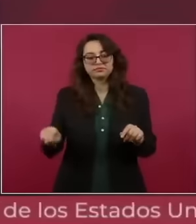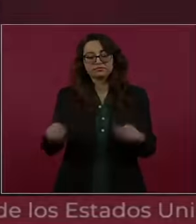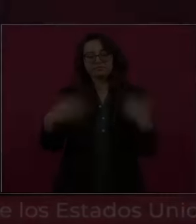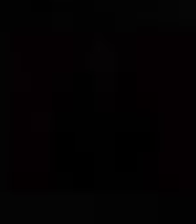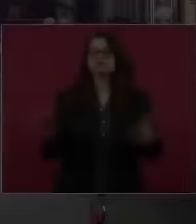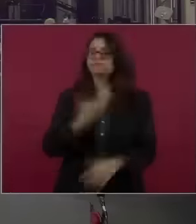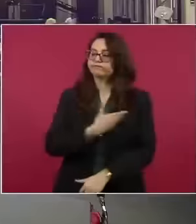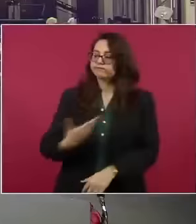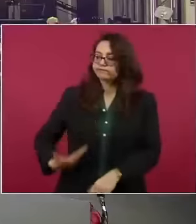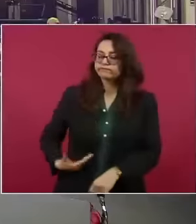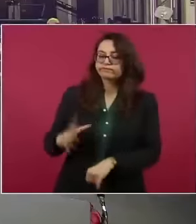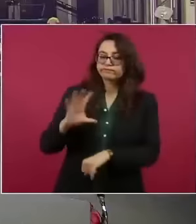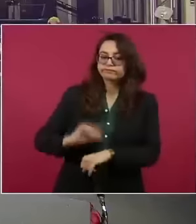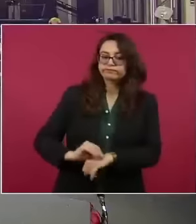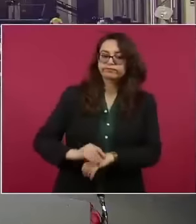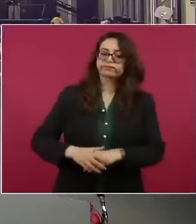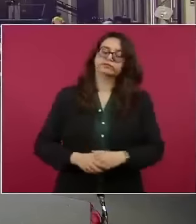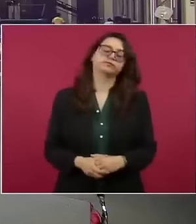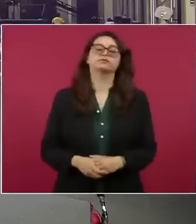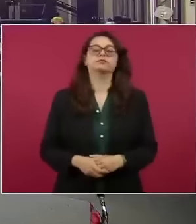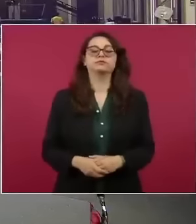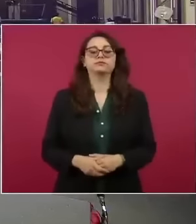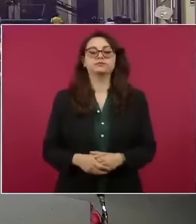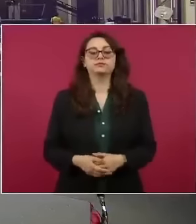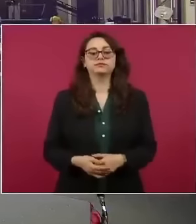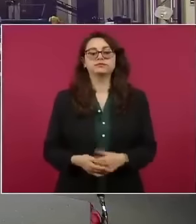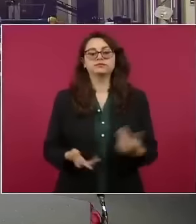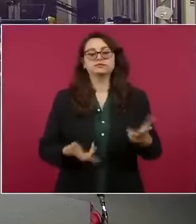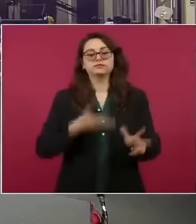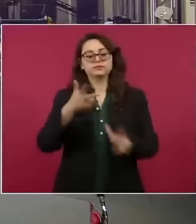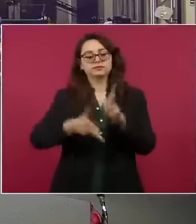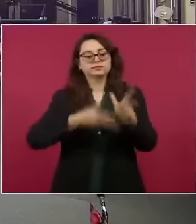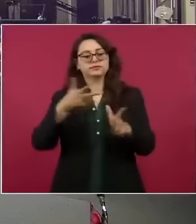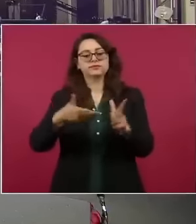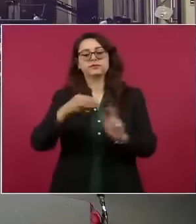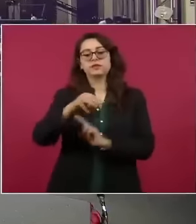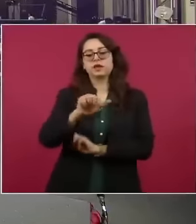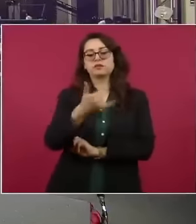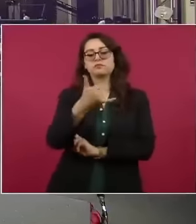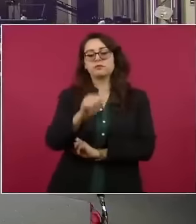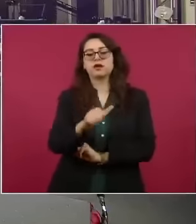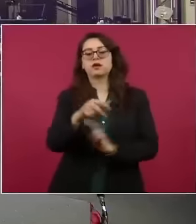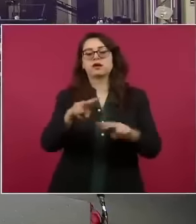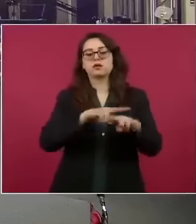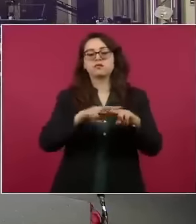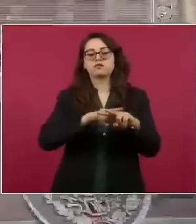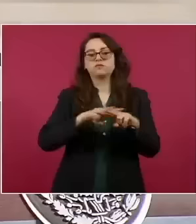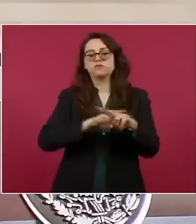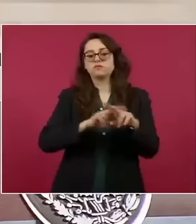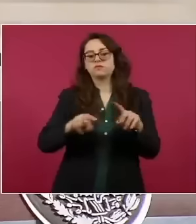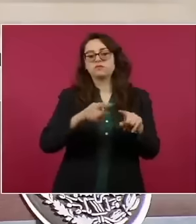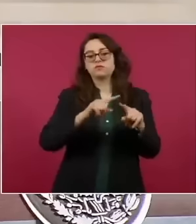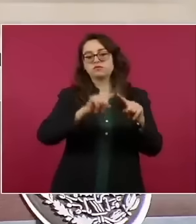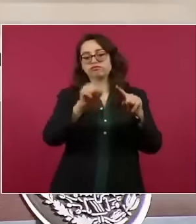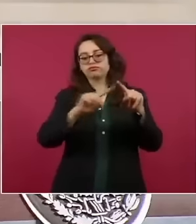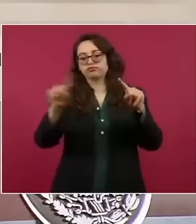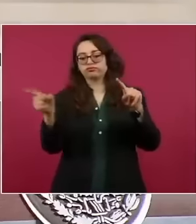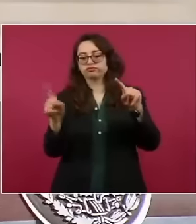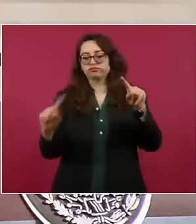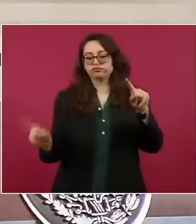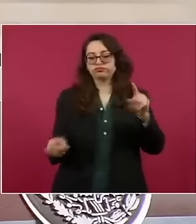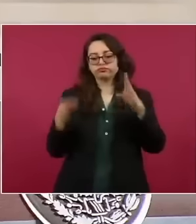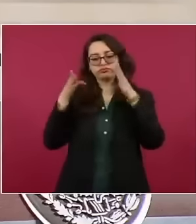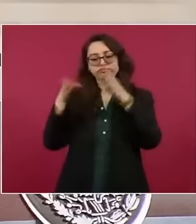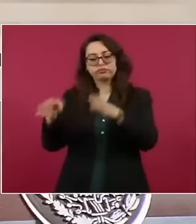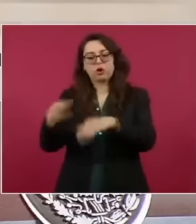Mixteca, la imagen de las montañas. El tramo 4 del Tren Maya de manera integral. El tramo 4 del